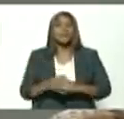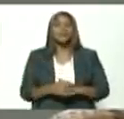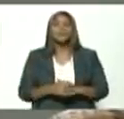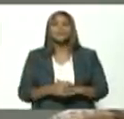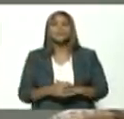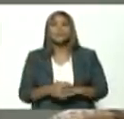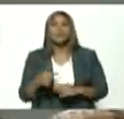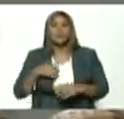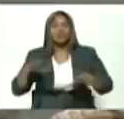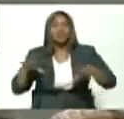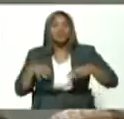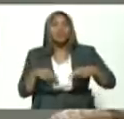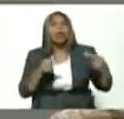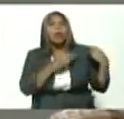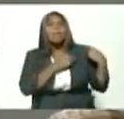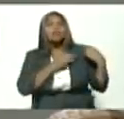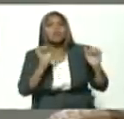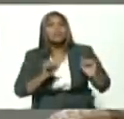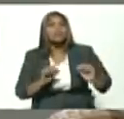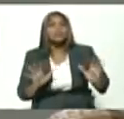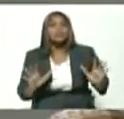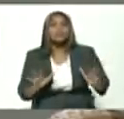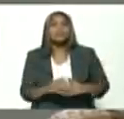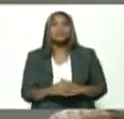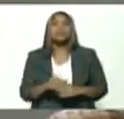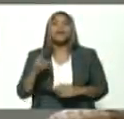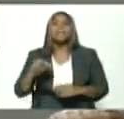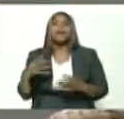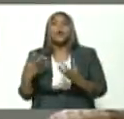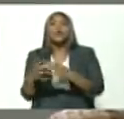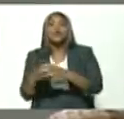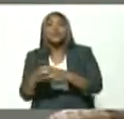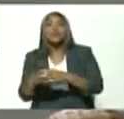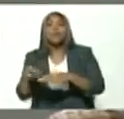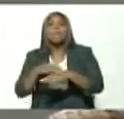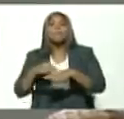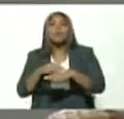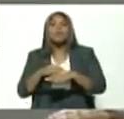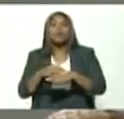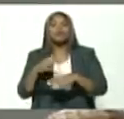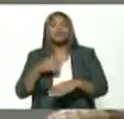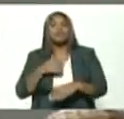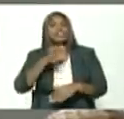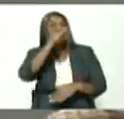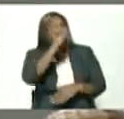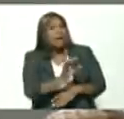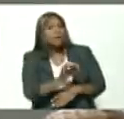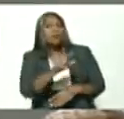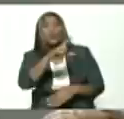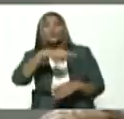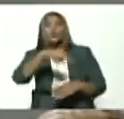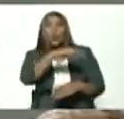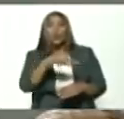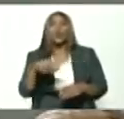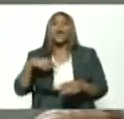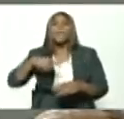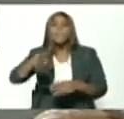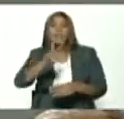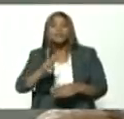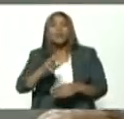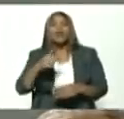aceptar esa responsabilidad y también de mis compañeros del ministerio tenga la plena seguridad usted y la república que no fallaremos